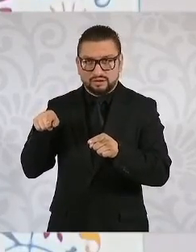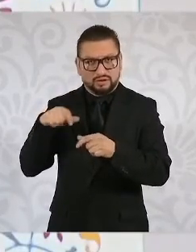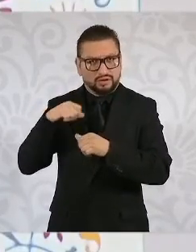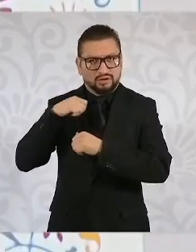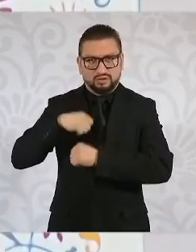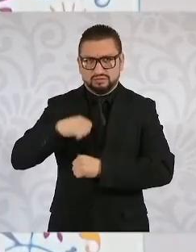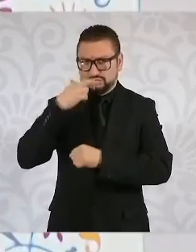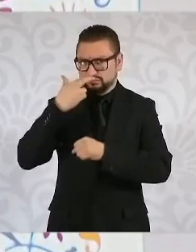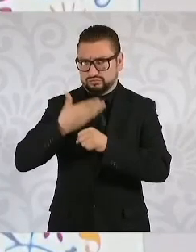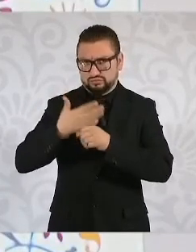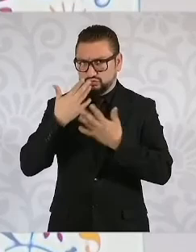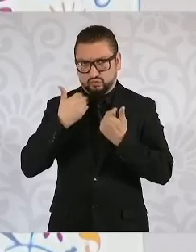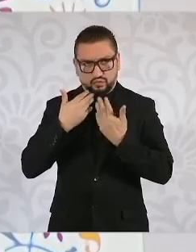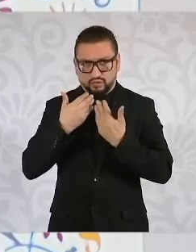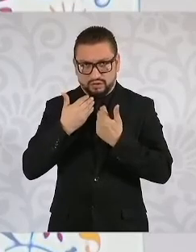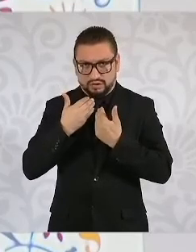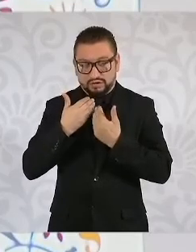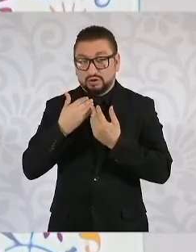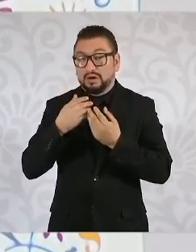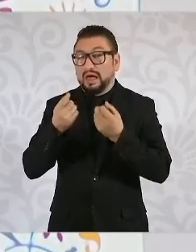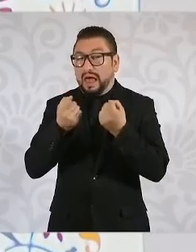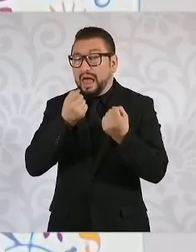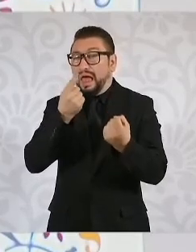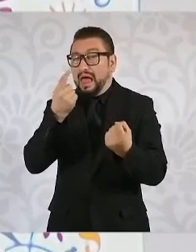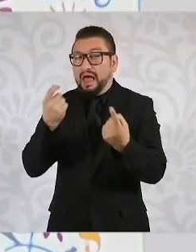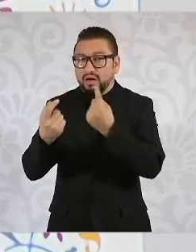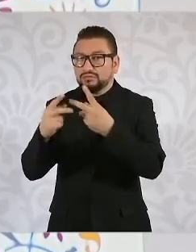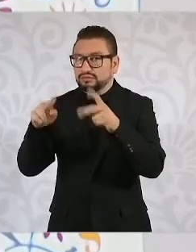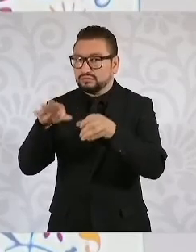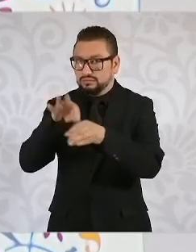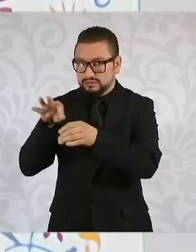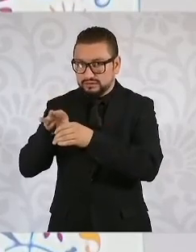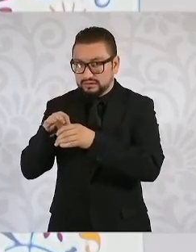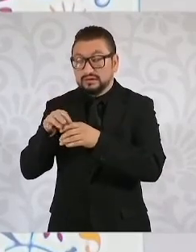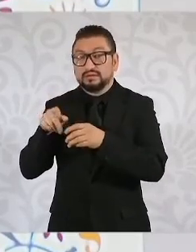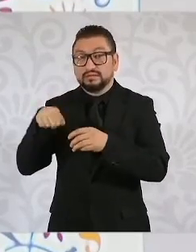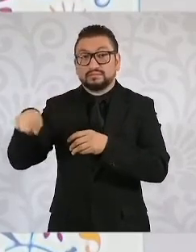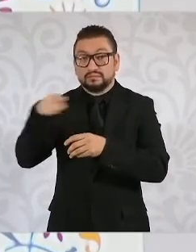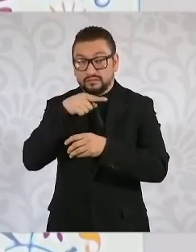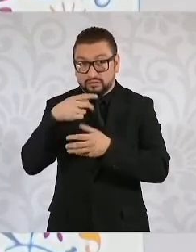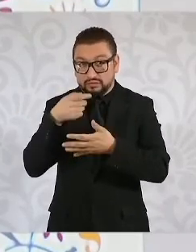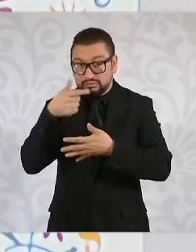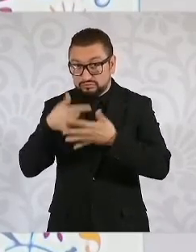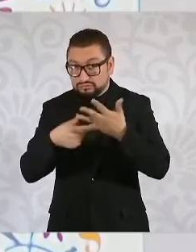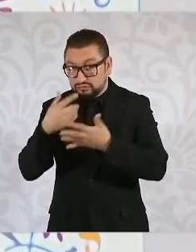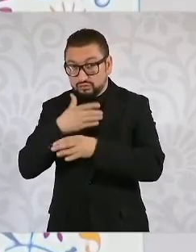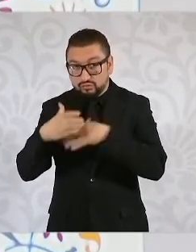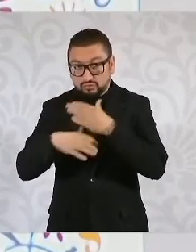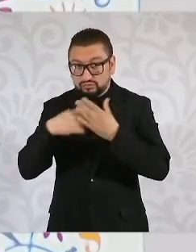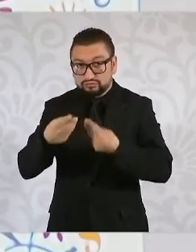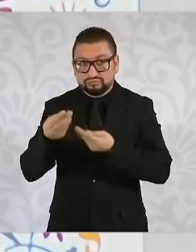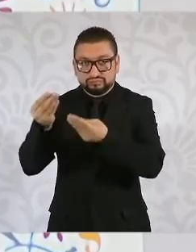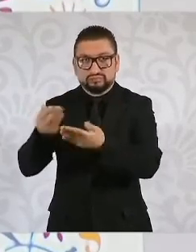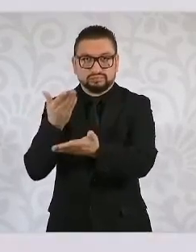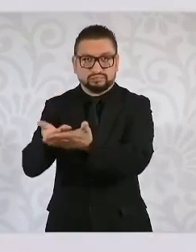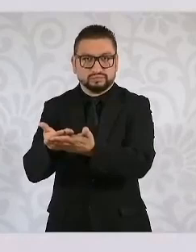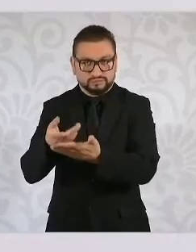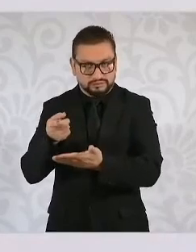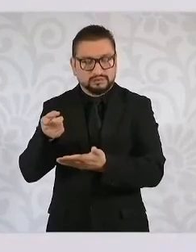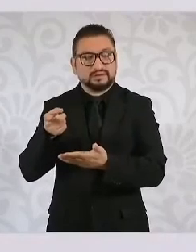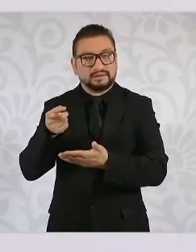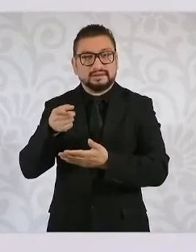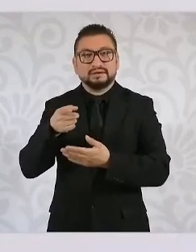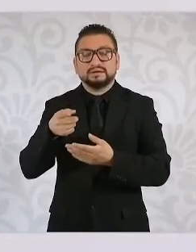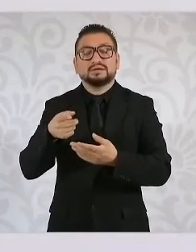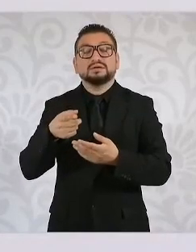más que en algunos casos electorales, de presentar estos recursos. Y a pesar de ello,